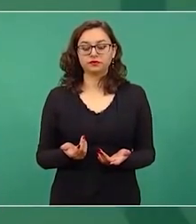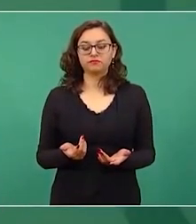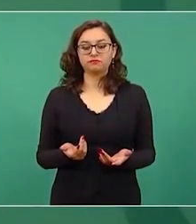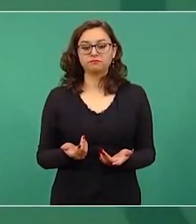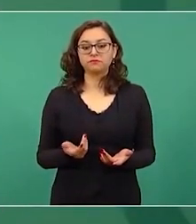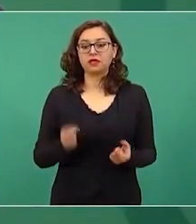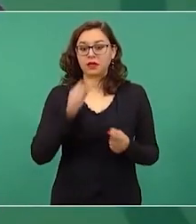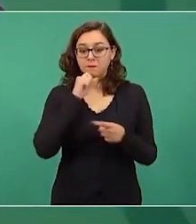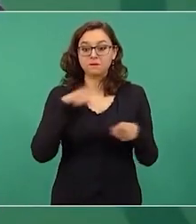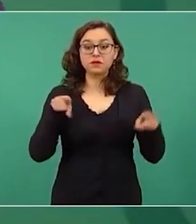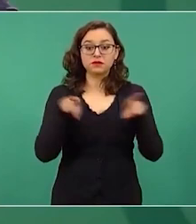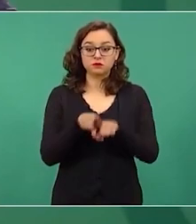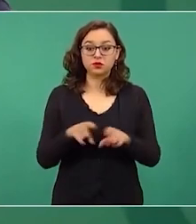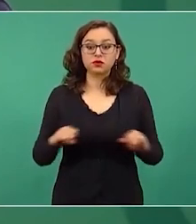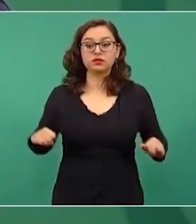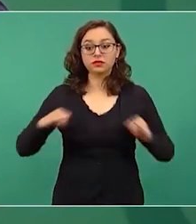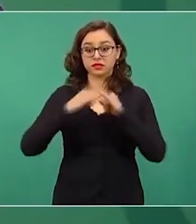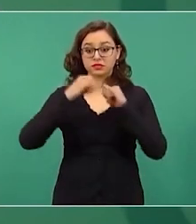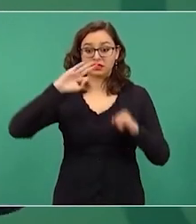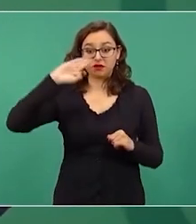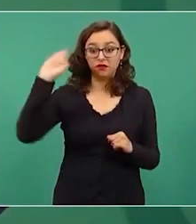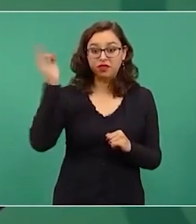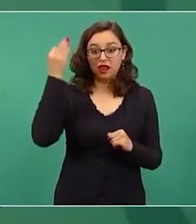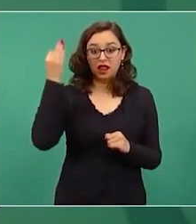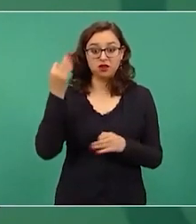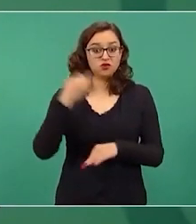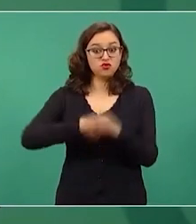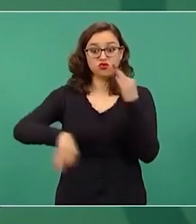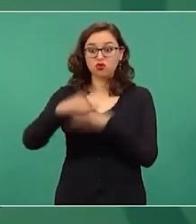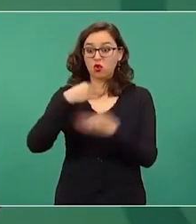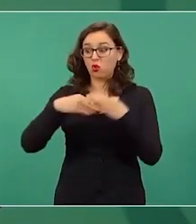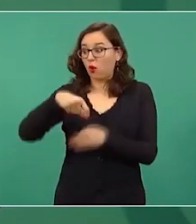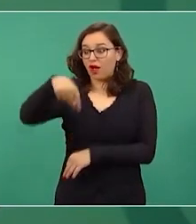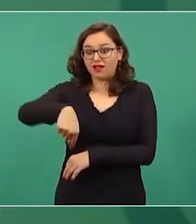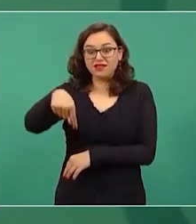las dependencias federales en la Ciudad de México